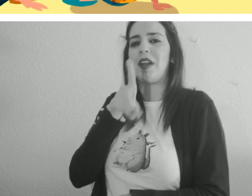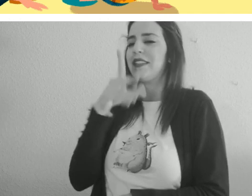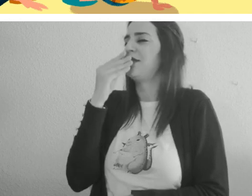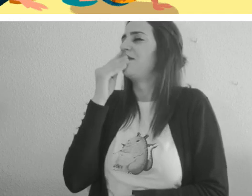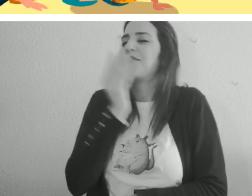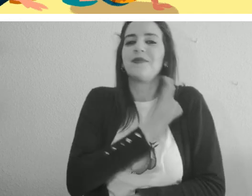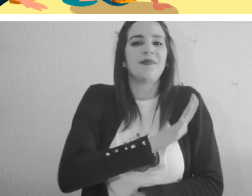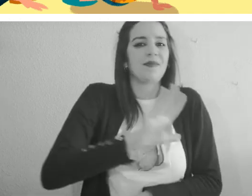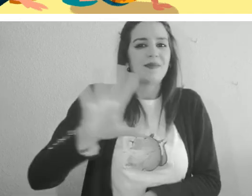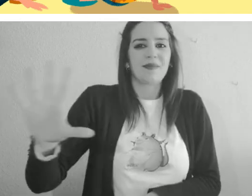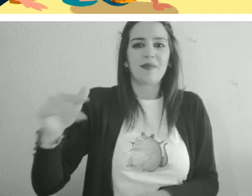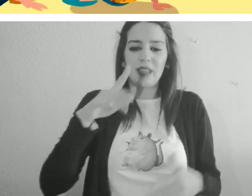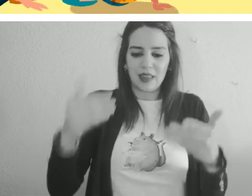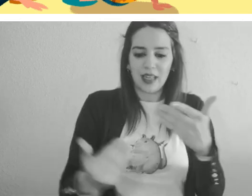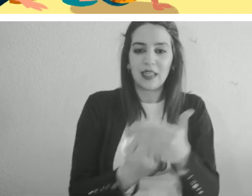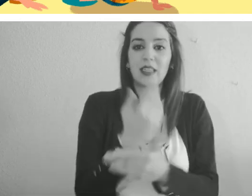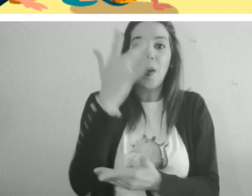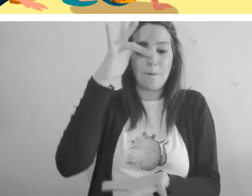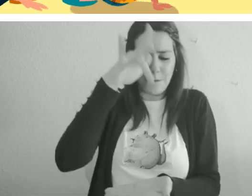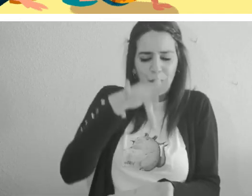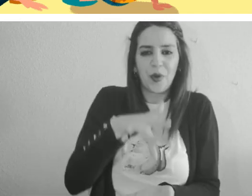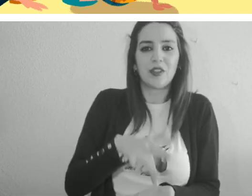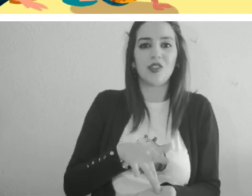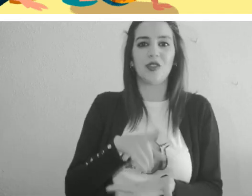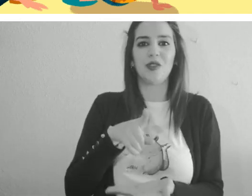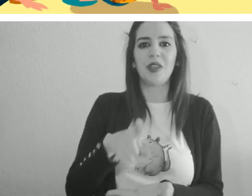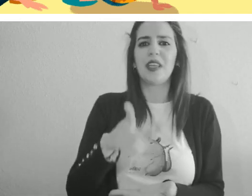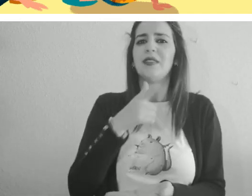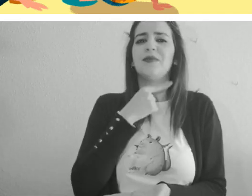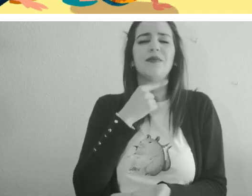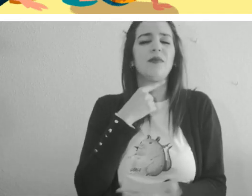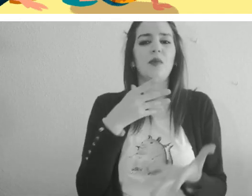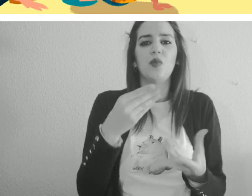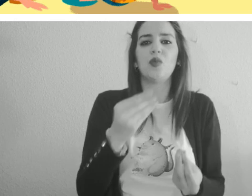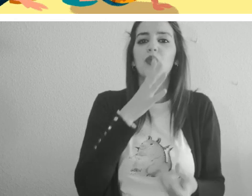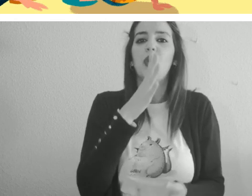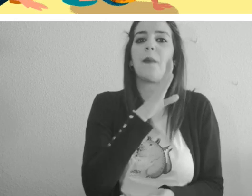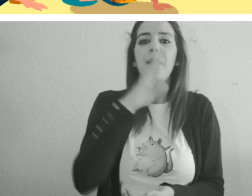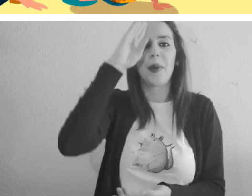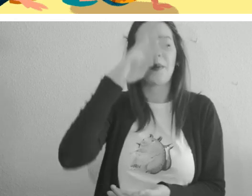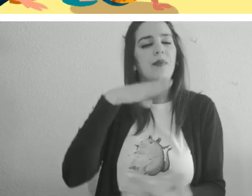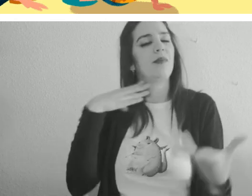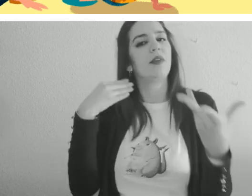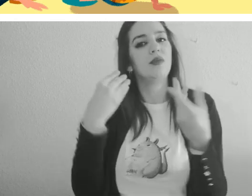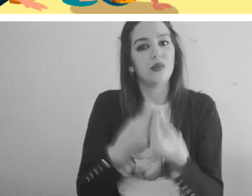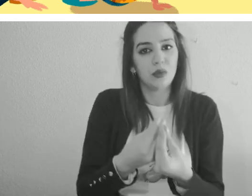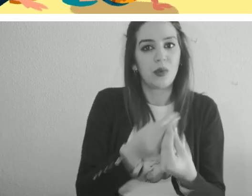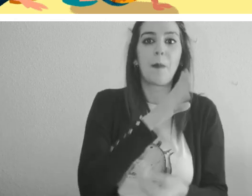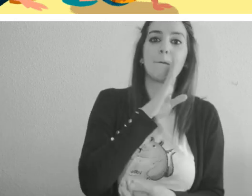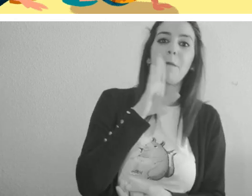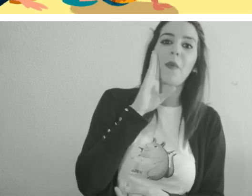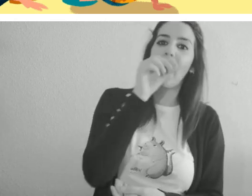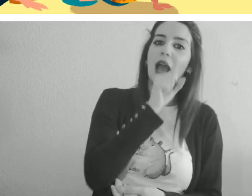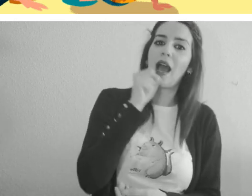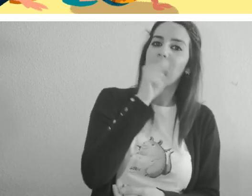momento del día le encanta porque disfruta mucho de la compañía de mamá y papá. Mamá canta